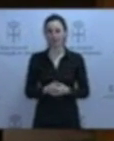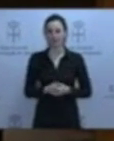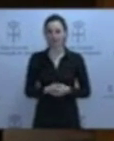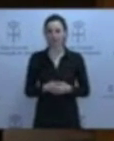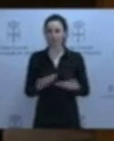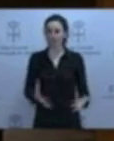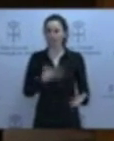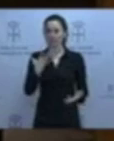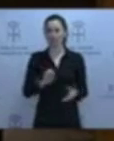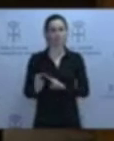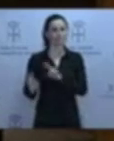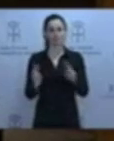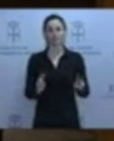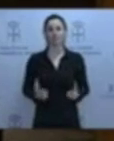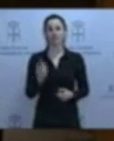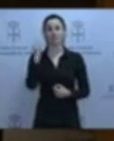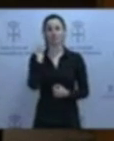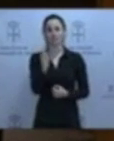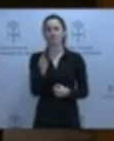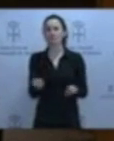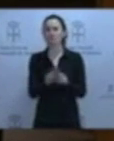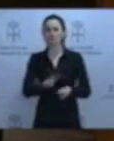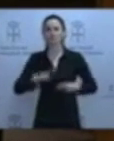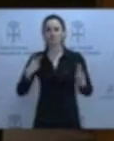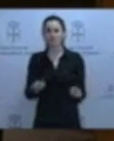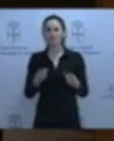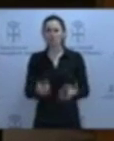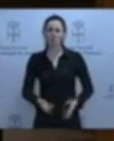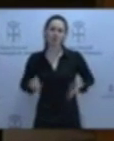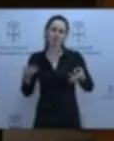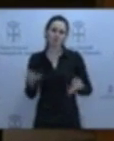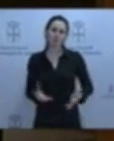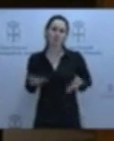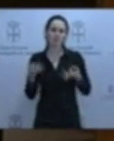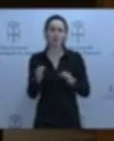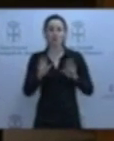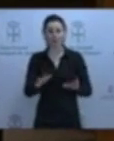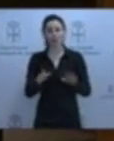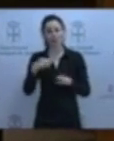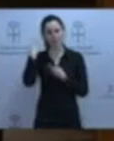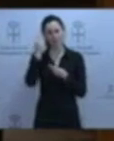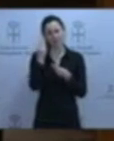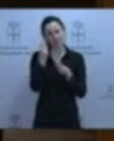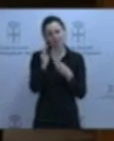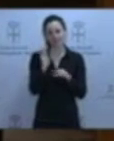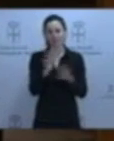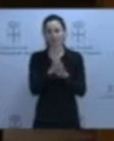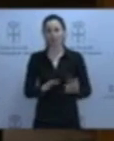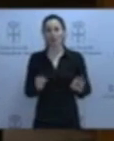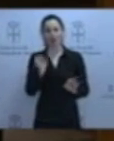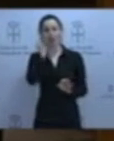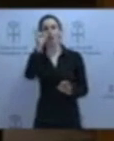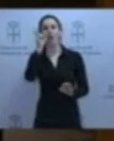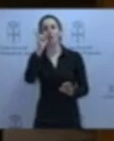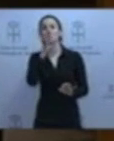Puede parecer, a primera vista, que su reacción sea la de siempre, pero basta pensarlo un poco para darse cuenta de que a usted no le